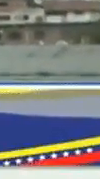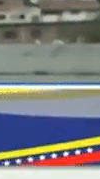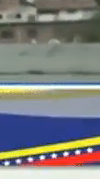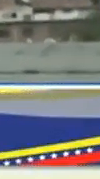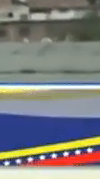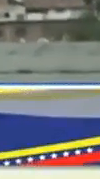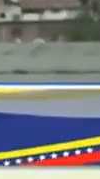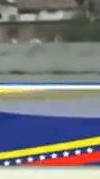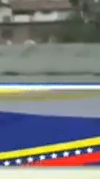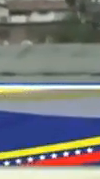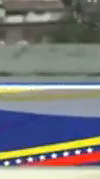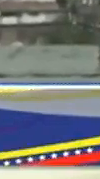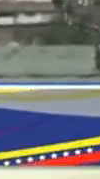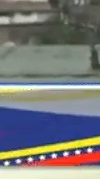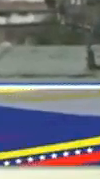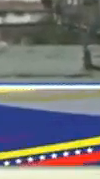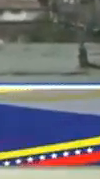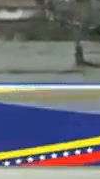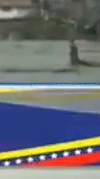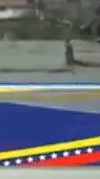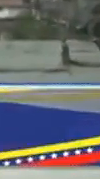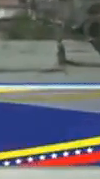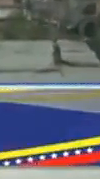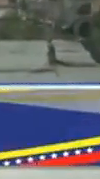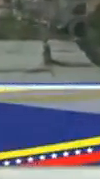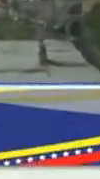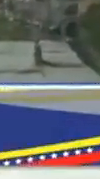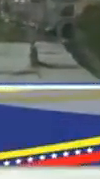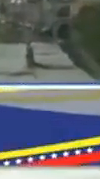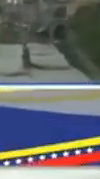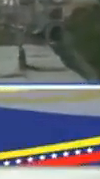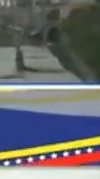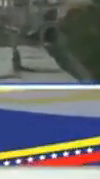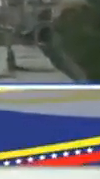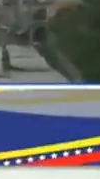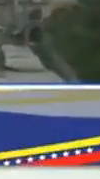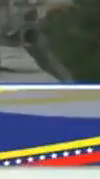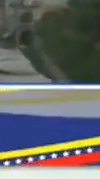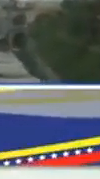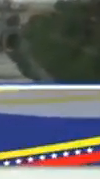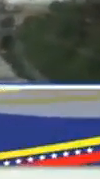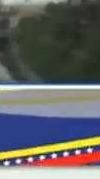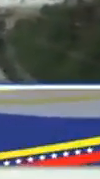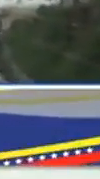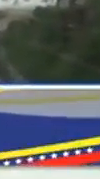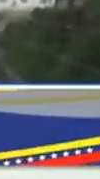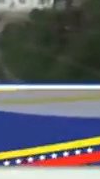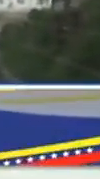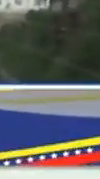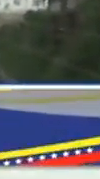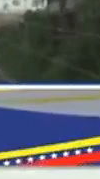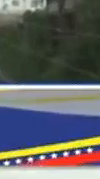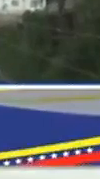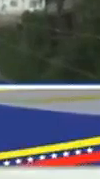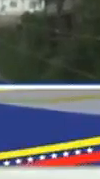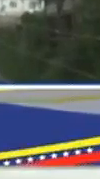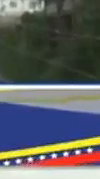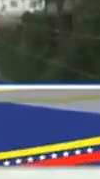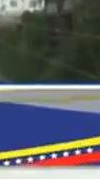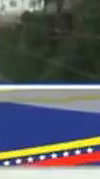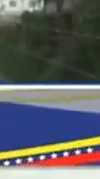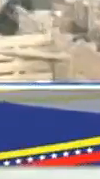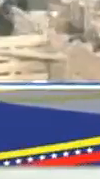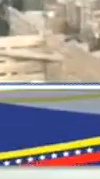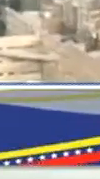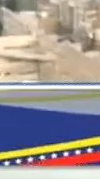que actualmente está discutiendo en la Asamblea Nacional que va a significar un escudo protector y también un motor de relanzamiento de este sector que va a contar